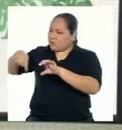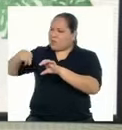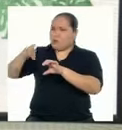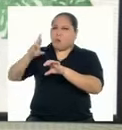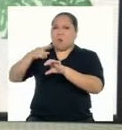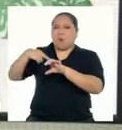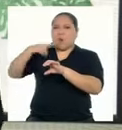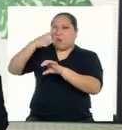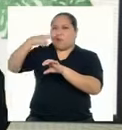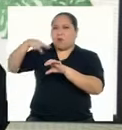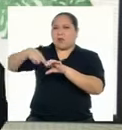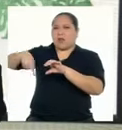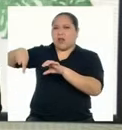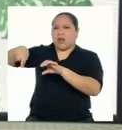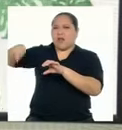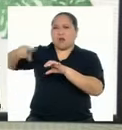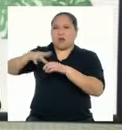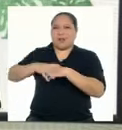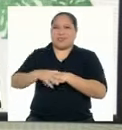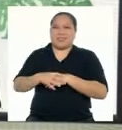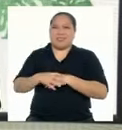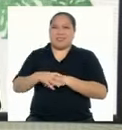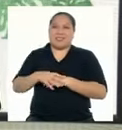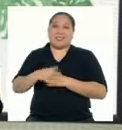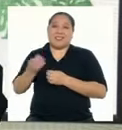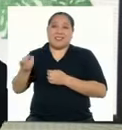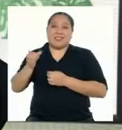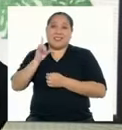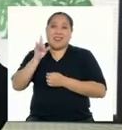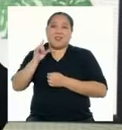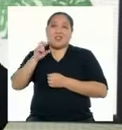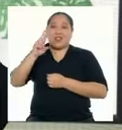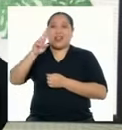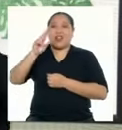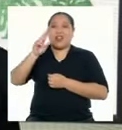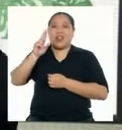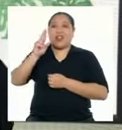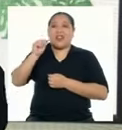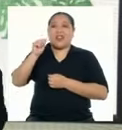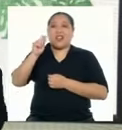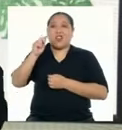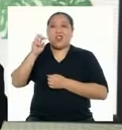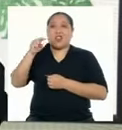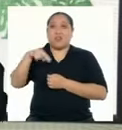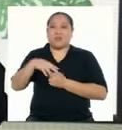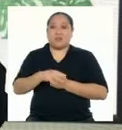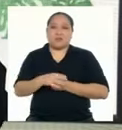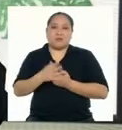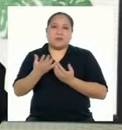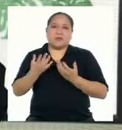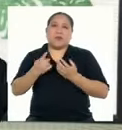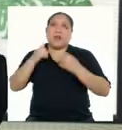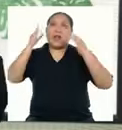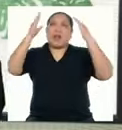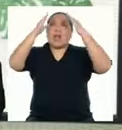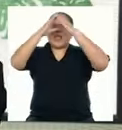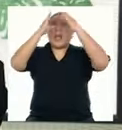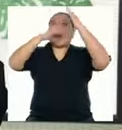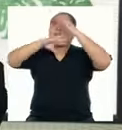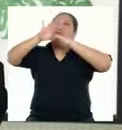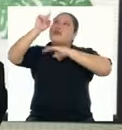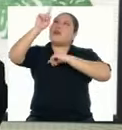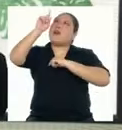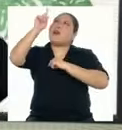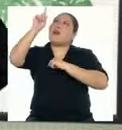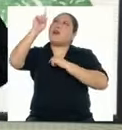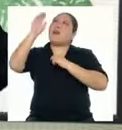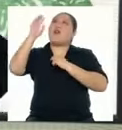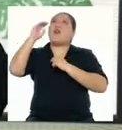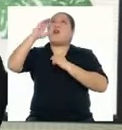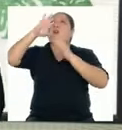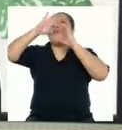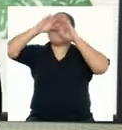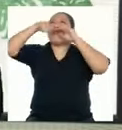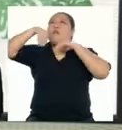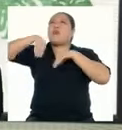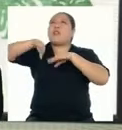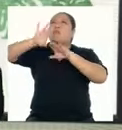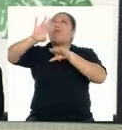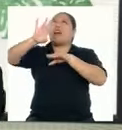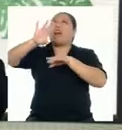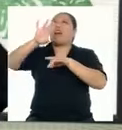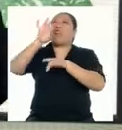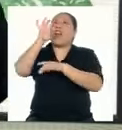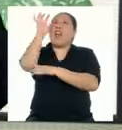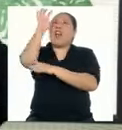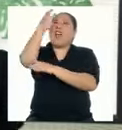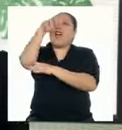un mouse Muy bien De niños A mí me ha pasado Seguramente ustedes Vemos el cielo Mira, tiene forma de elefante Forma de